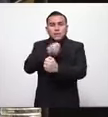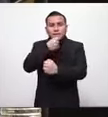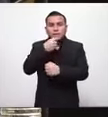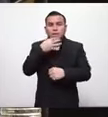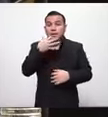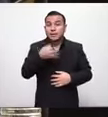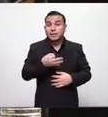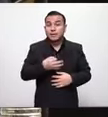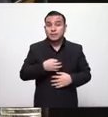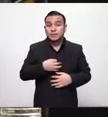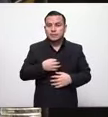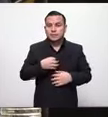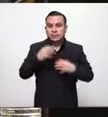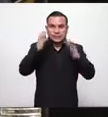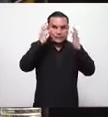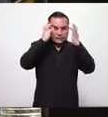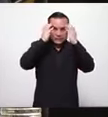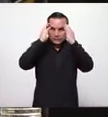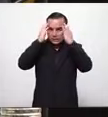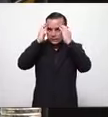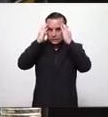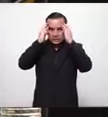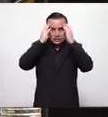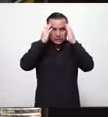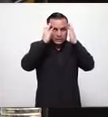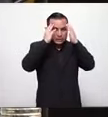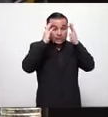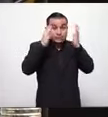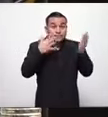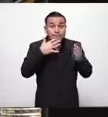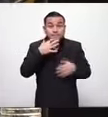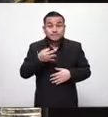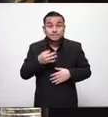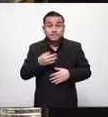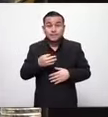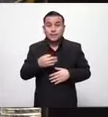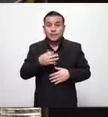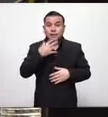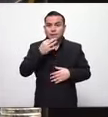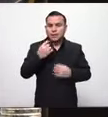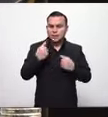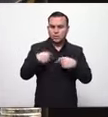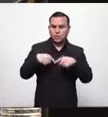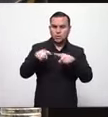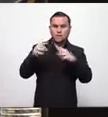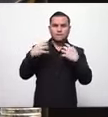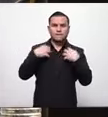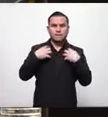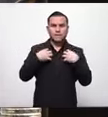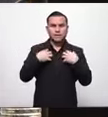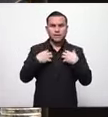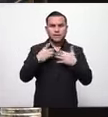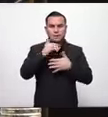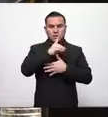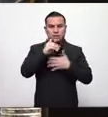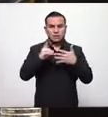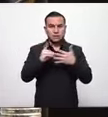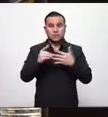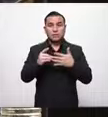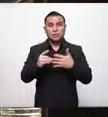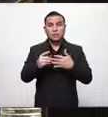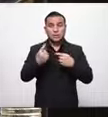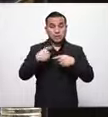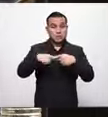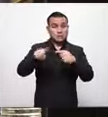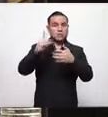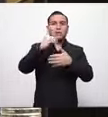realmente es preocupante no es cierto que la vida continúa porque ya no hay decretos no al contrario la